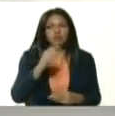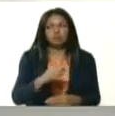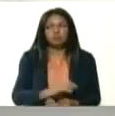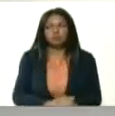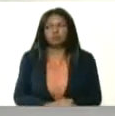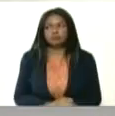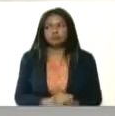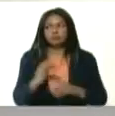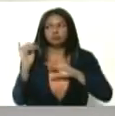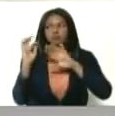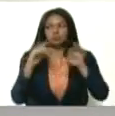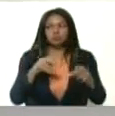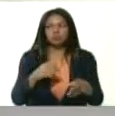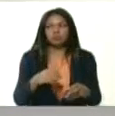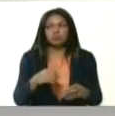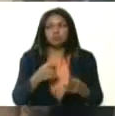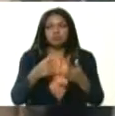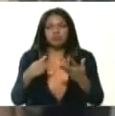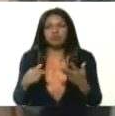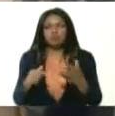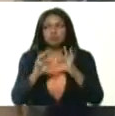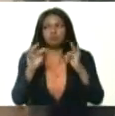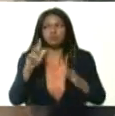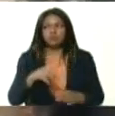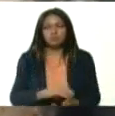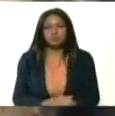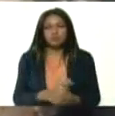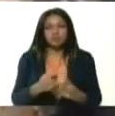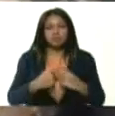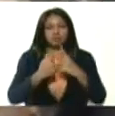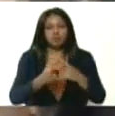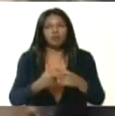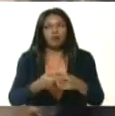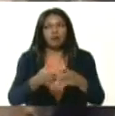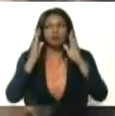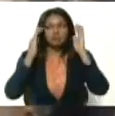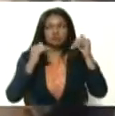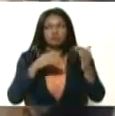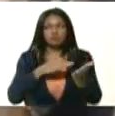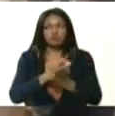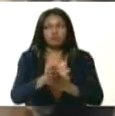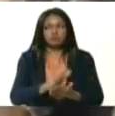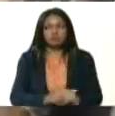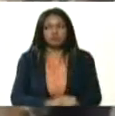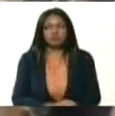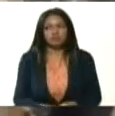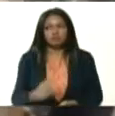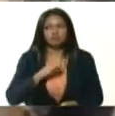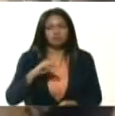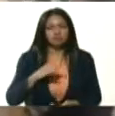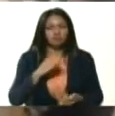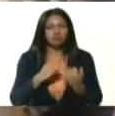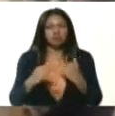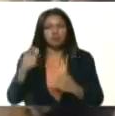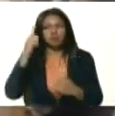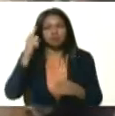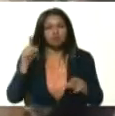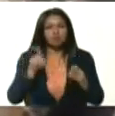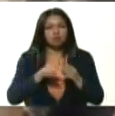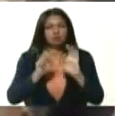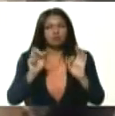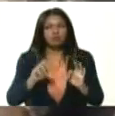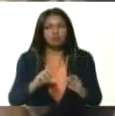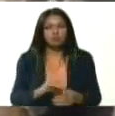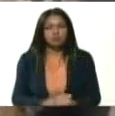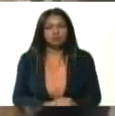migrantes de origen extranjero, le damos y prestamos atención gratuita. Hemos tenido en los últimos días un